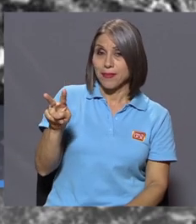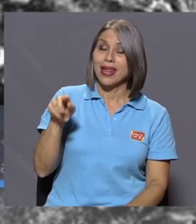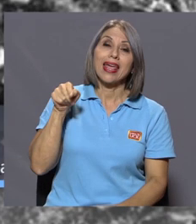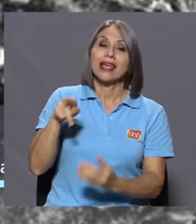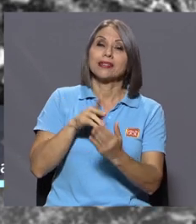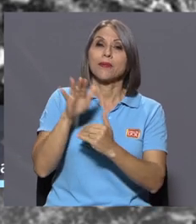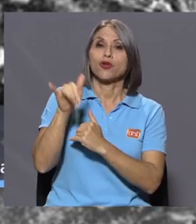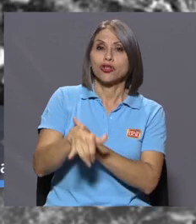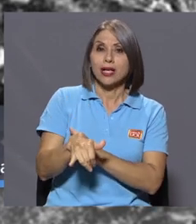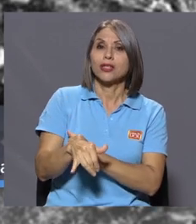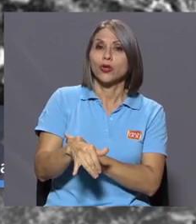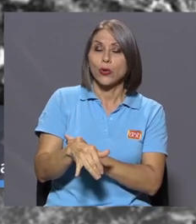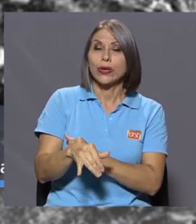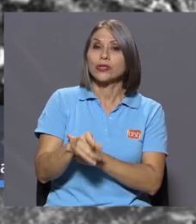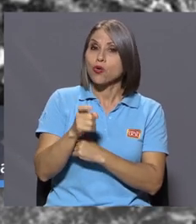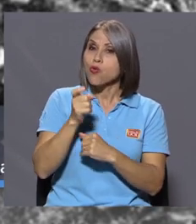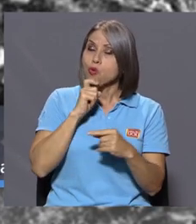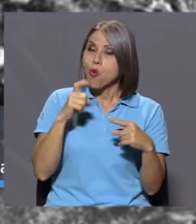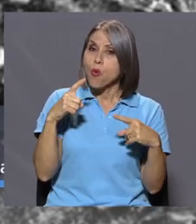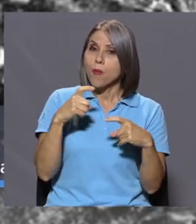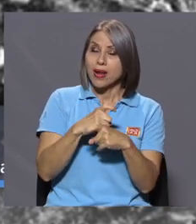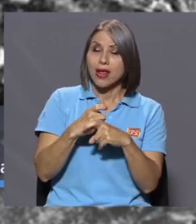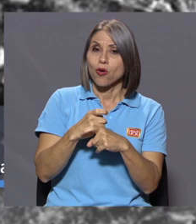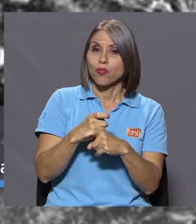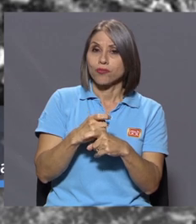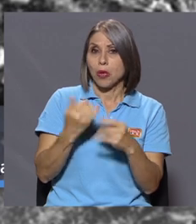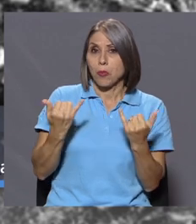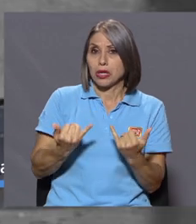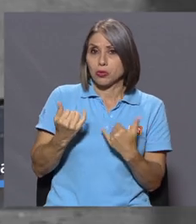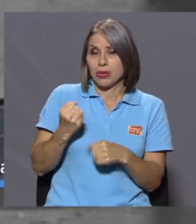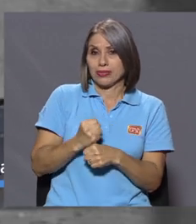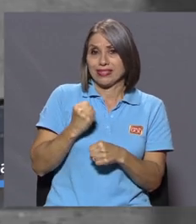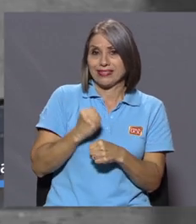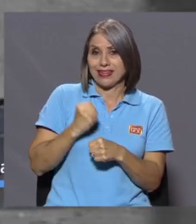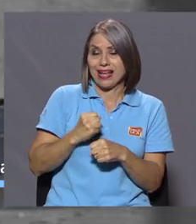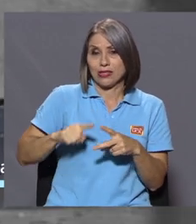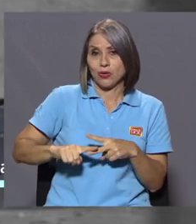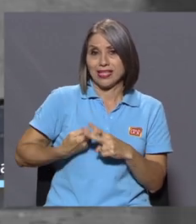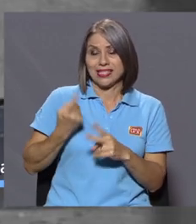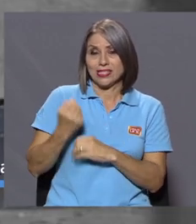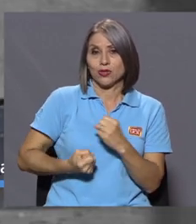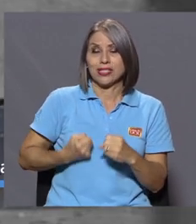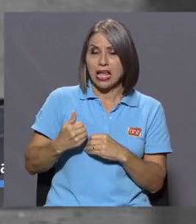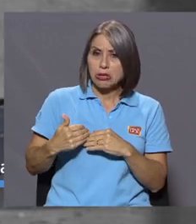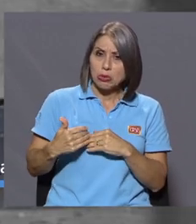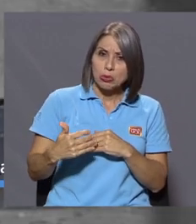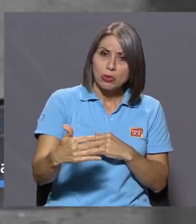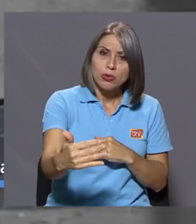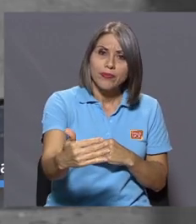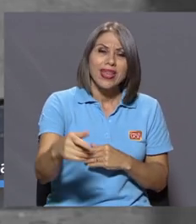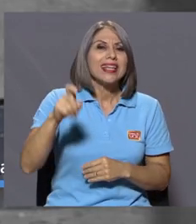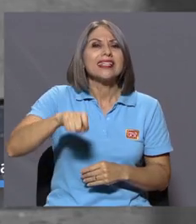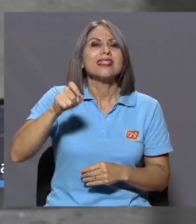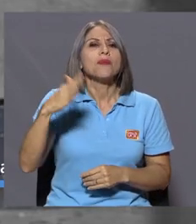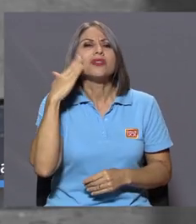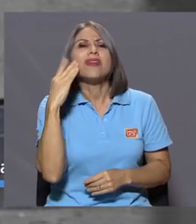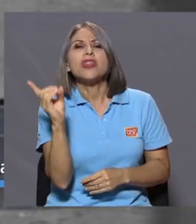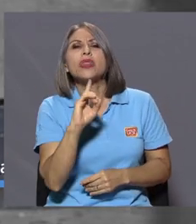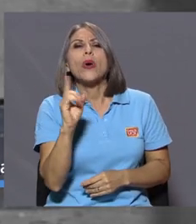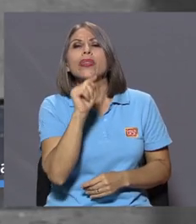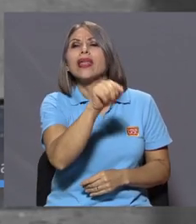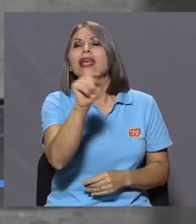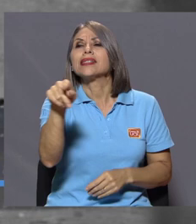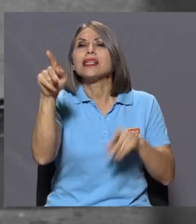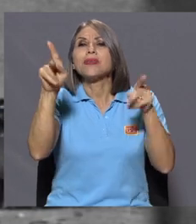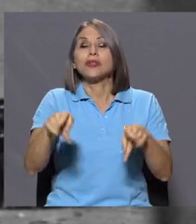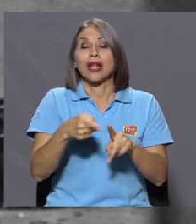que es complejo y por eso estamos trabajándolo ya desde el inicio de este año. Necesitamos ubicar a estas personas de